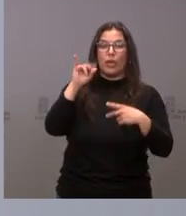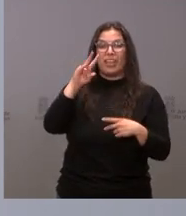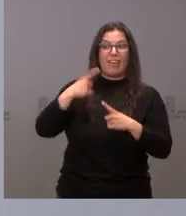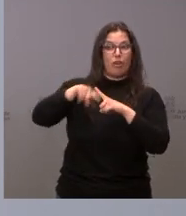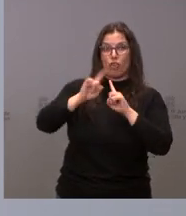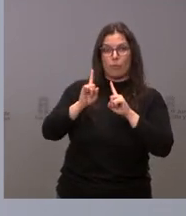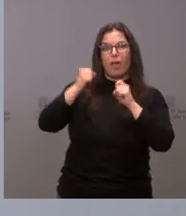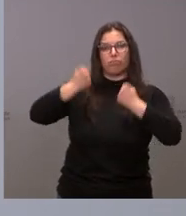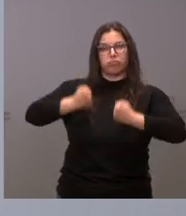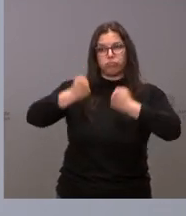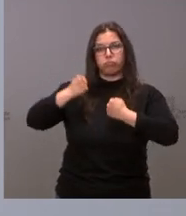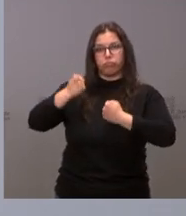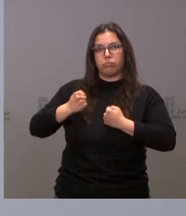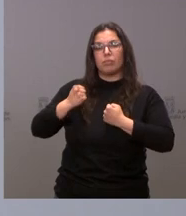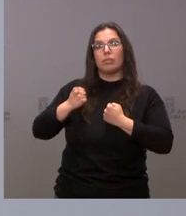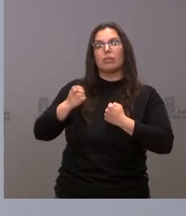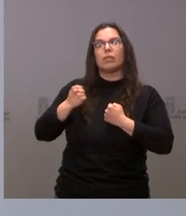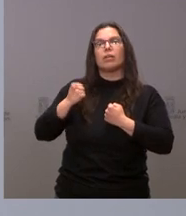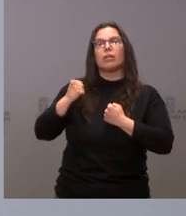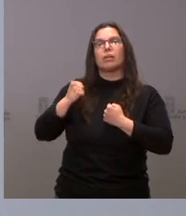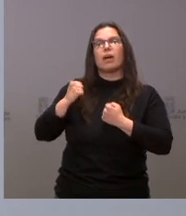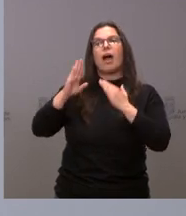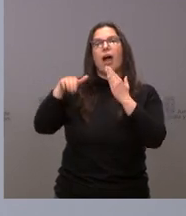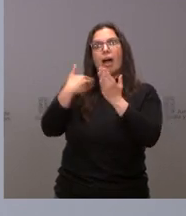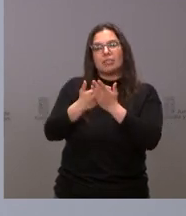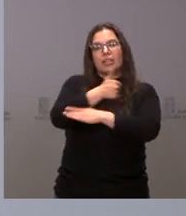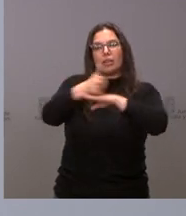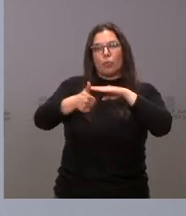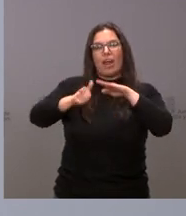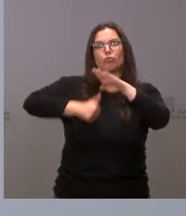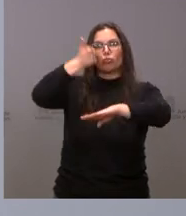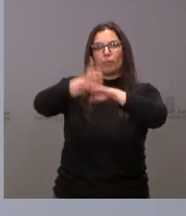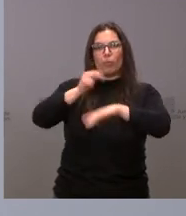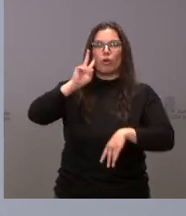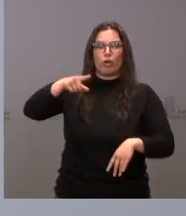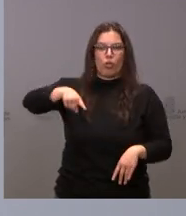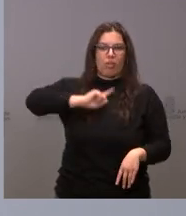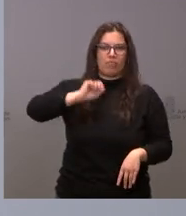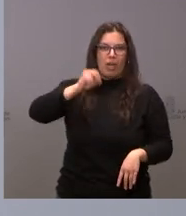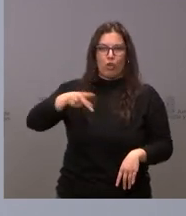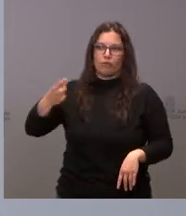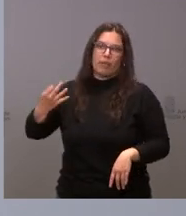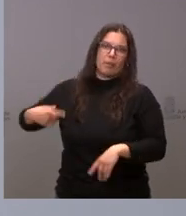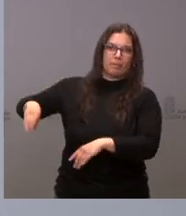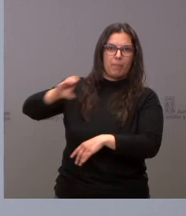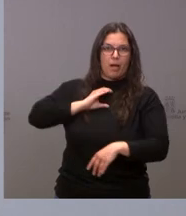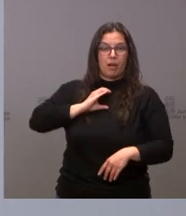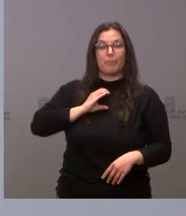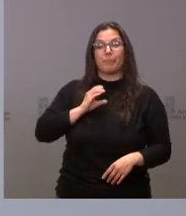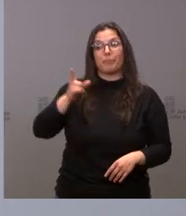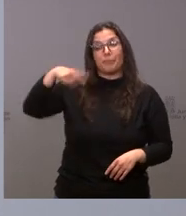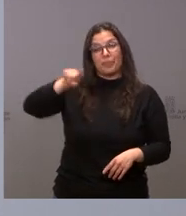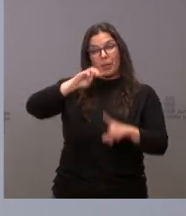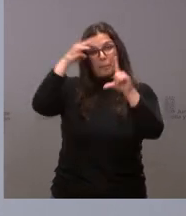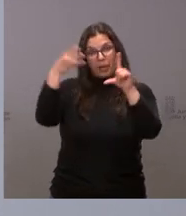intereses de nuestra comunidad autónoma con esos fondos que el Tribunal Supremo ha reconocido a la Junta de Castilla y León tienen ustedes información en la